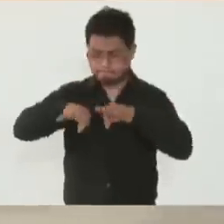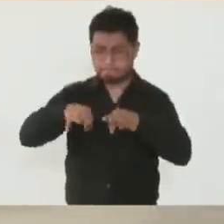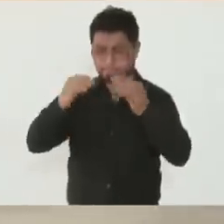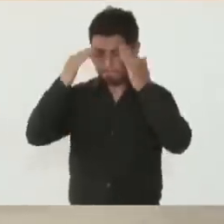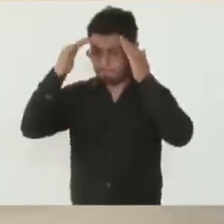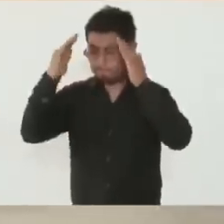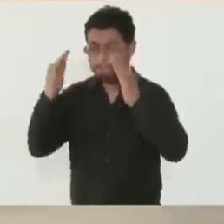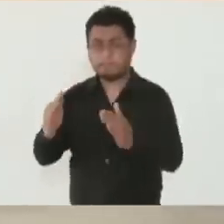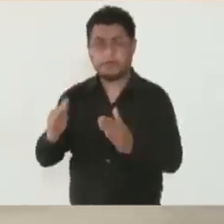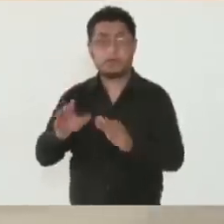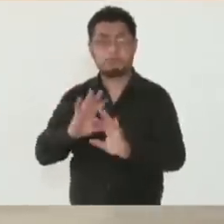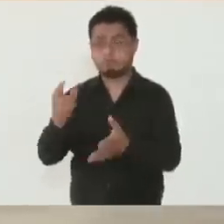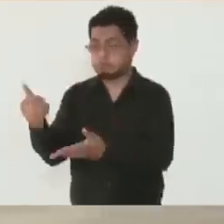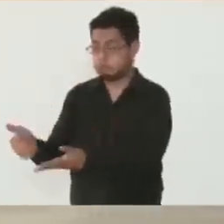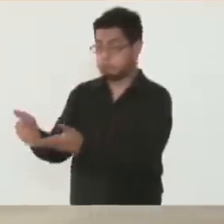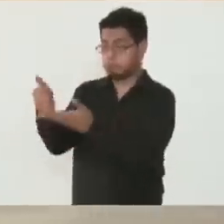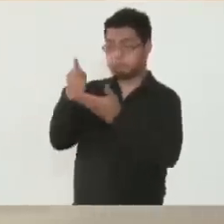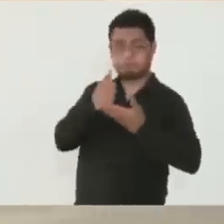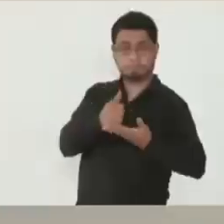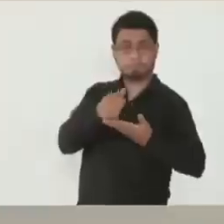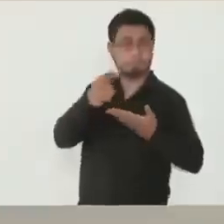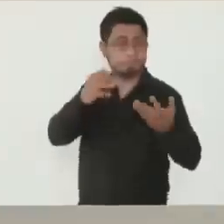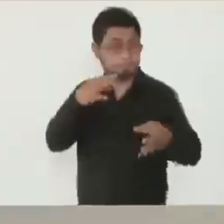trabajo muy importante para la zona.